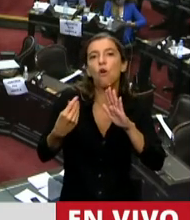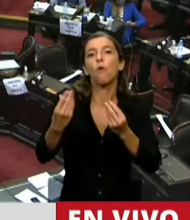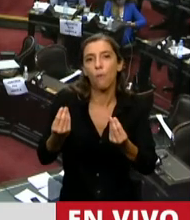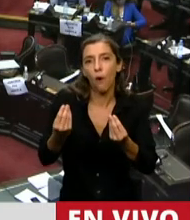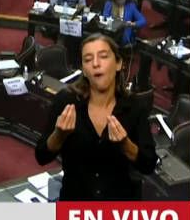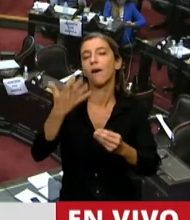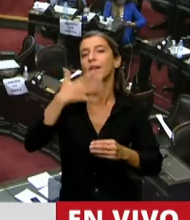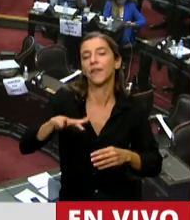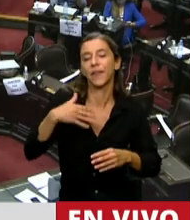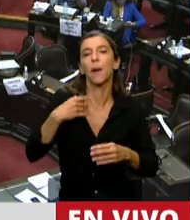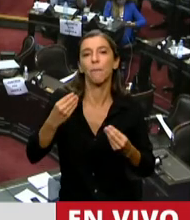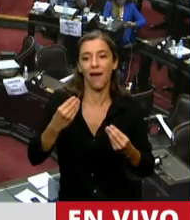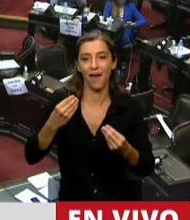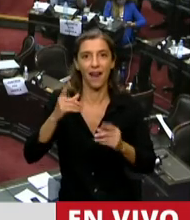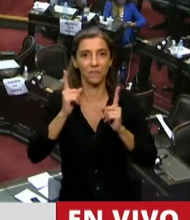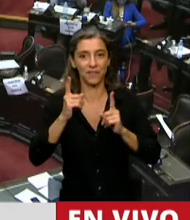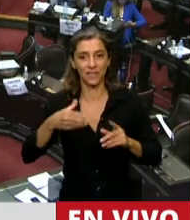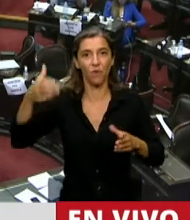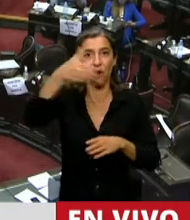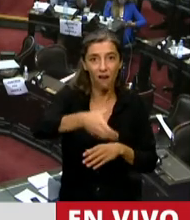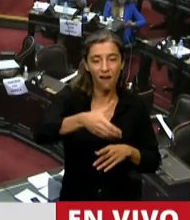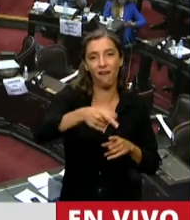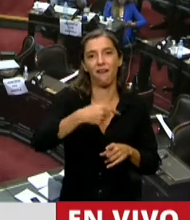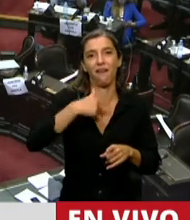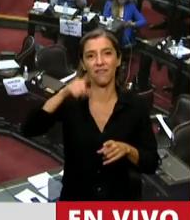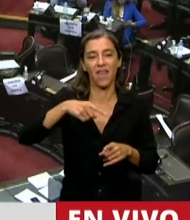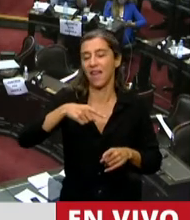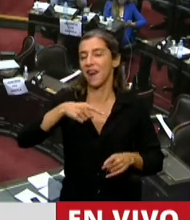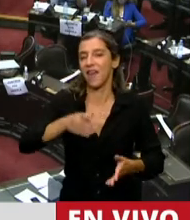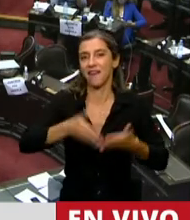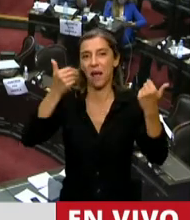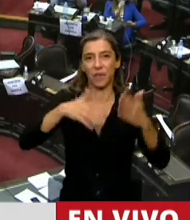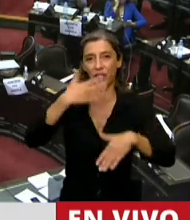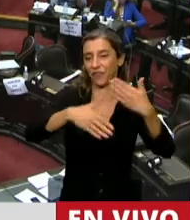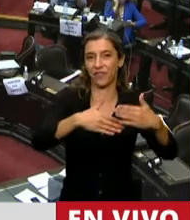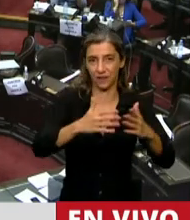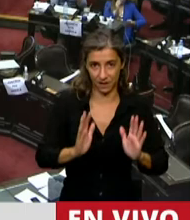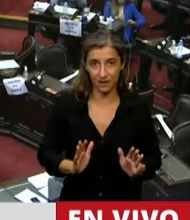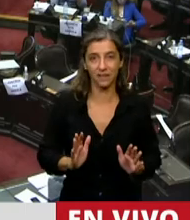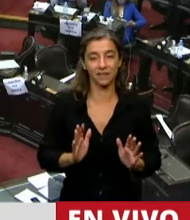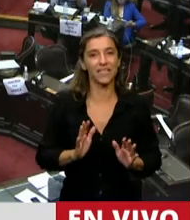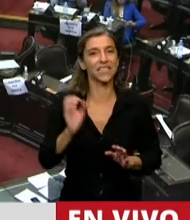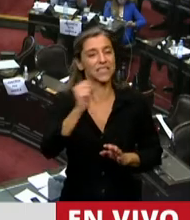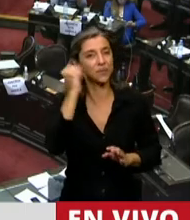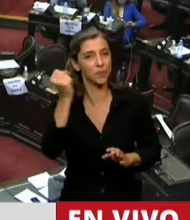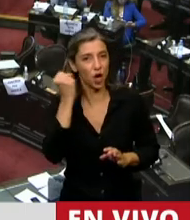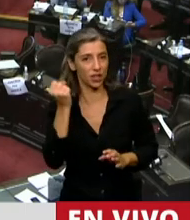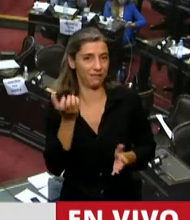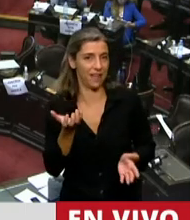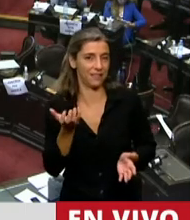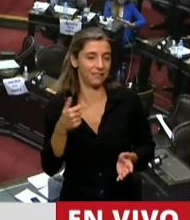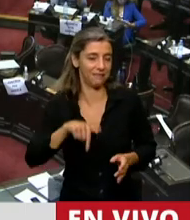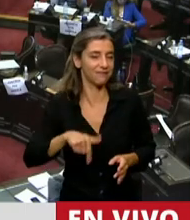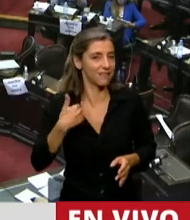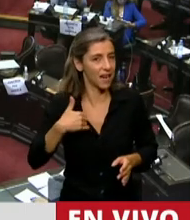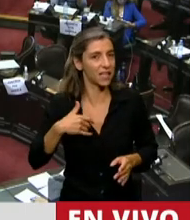rápidamente el financiamiento genere un impacto en el sistema. Esto tenemos una deuda en la